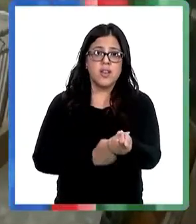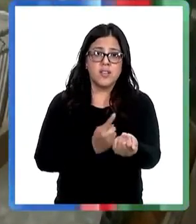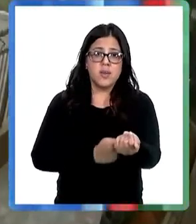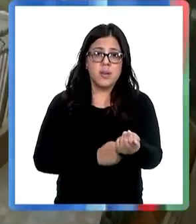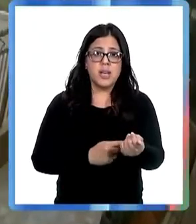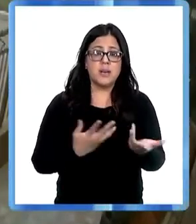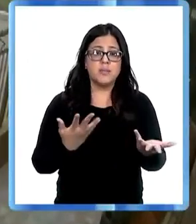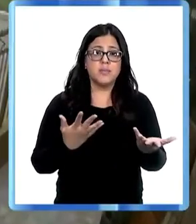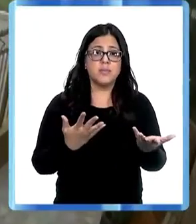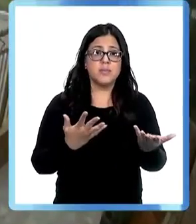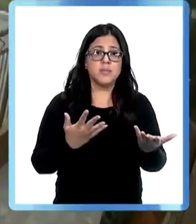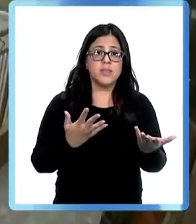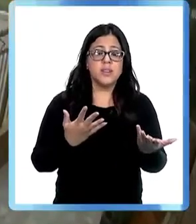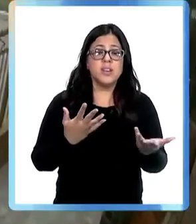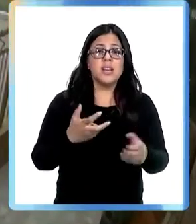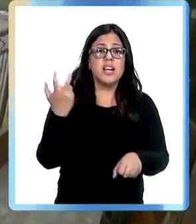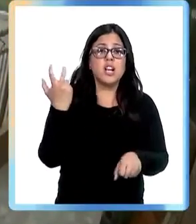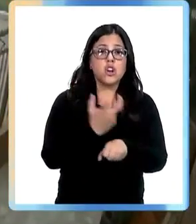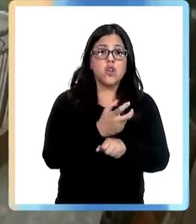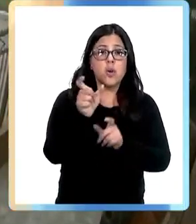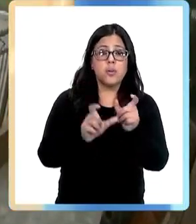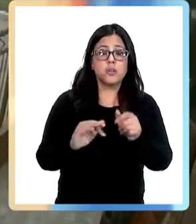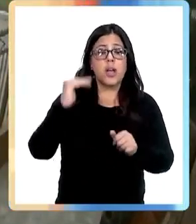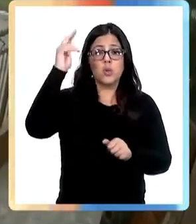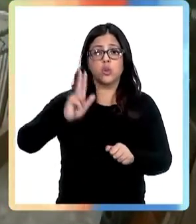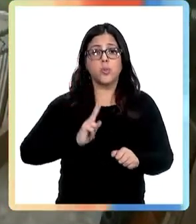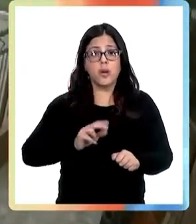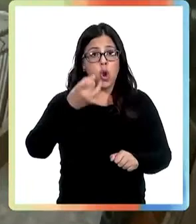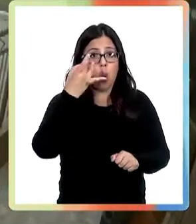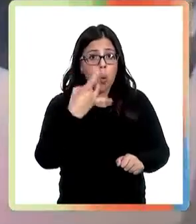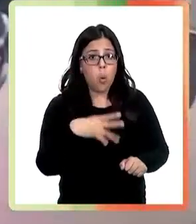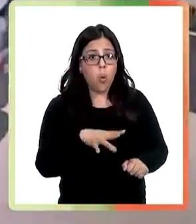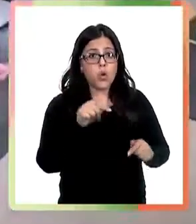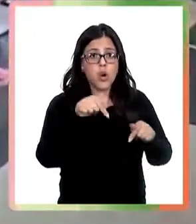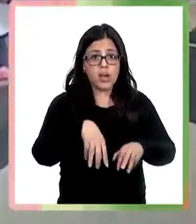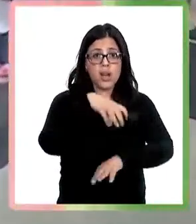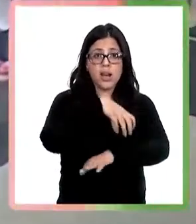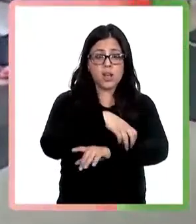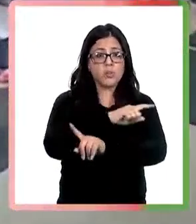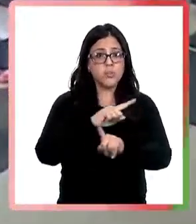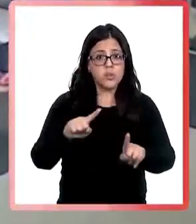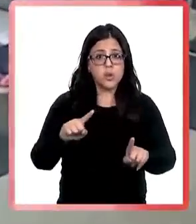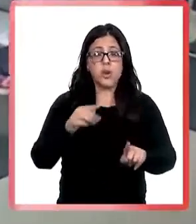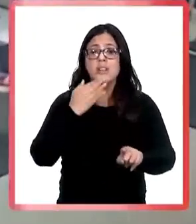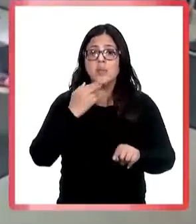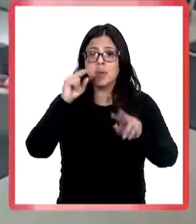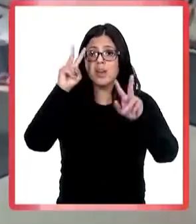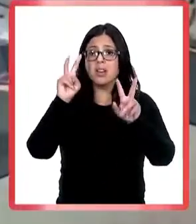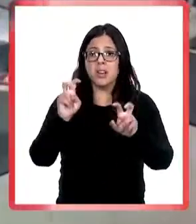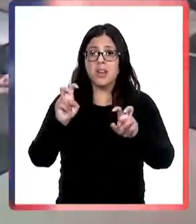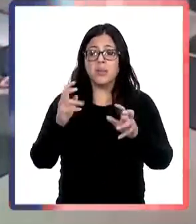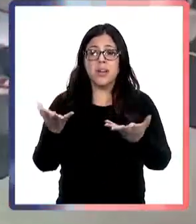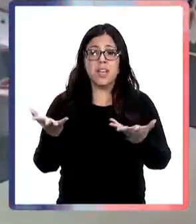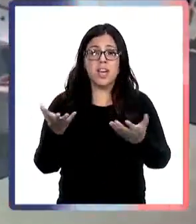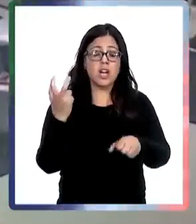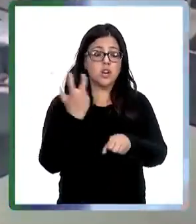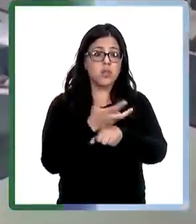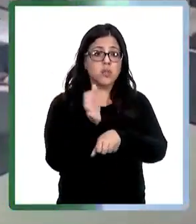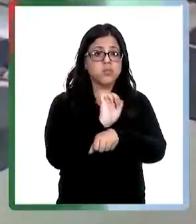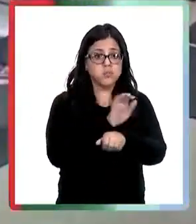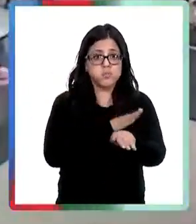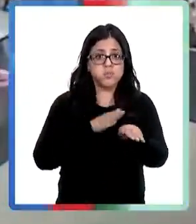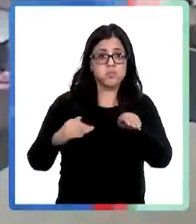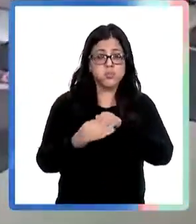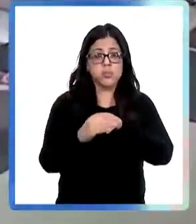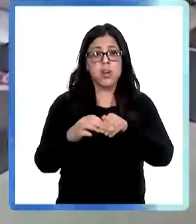ocurrido en la región en el contexto de los denominados portonazos. A fines de septiembre, un juez de Concepción sufrió el robo de su